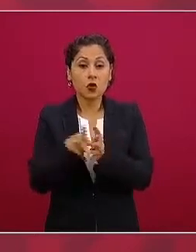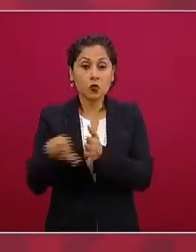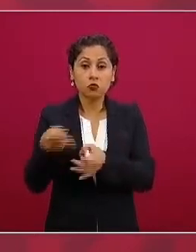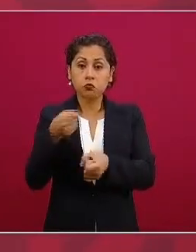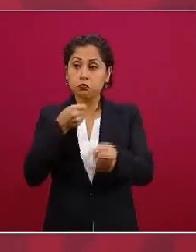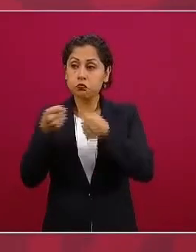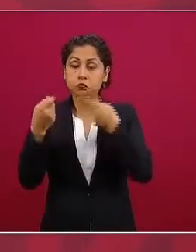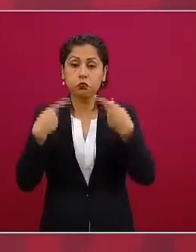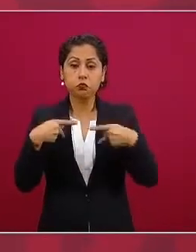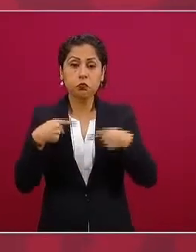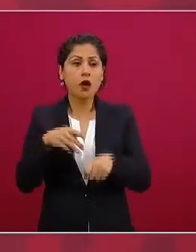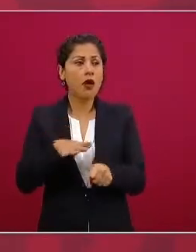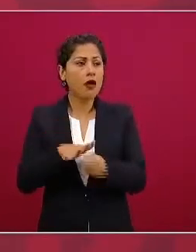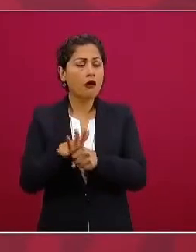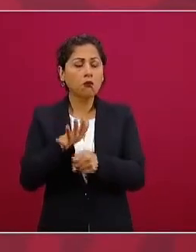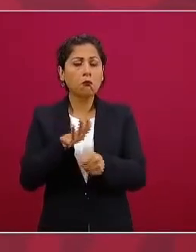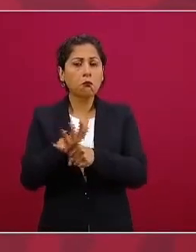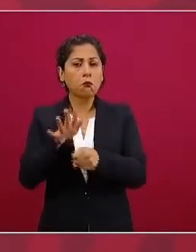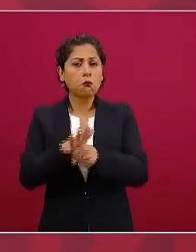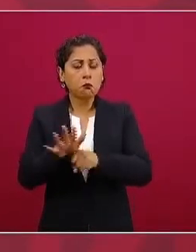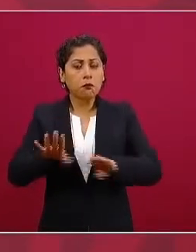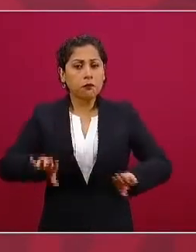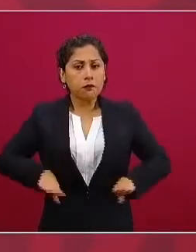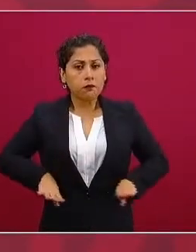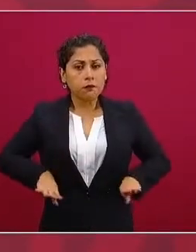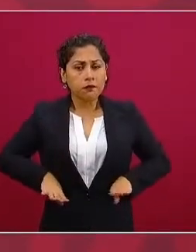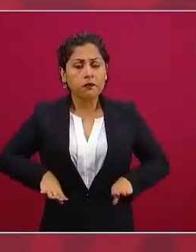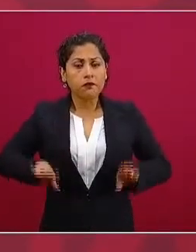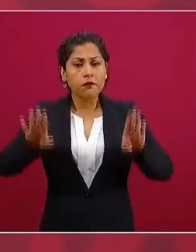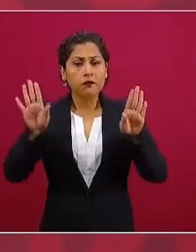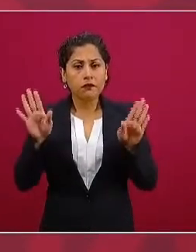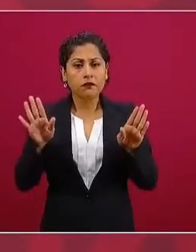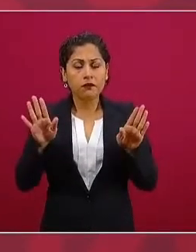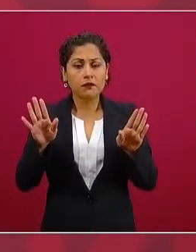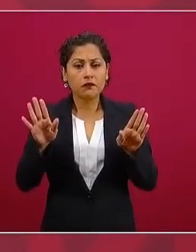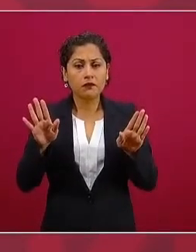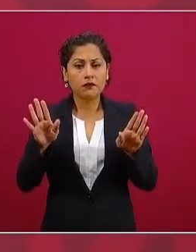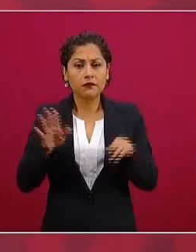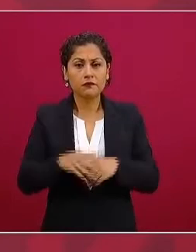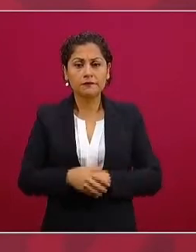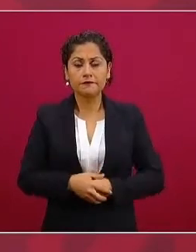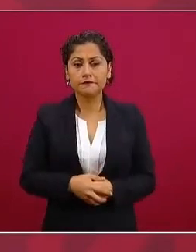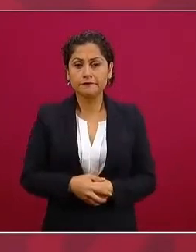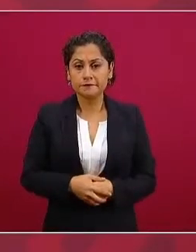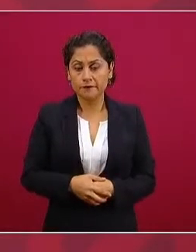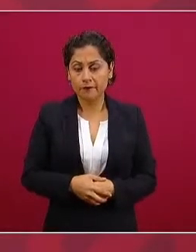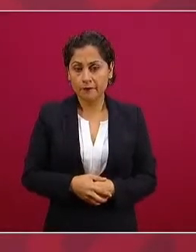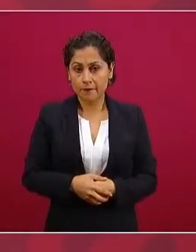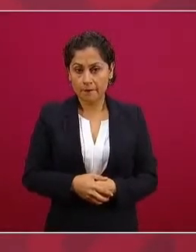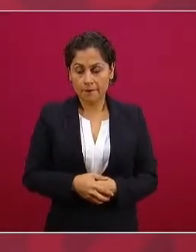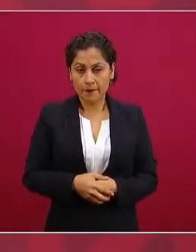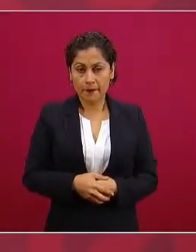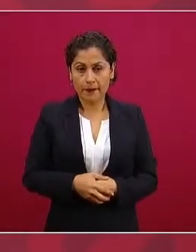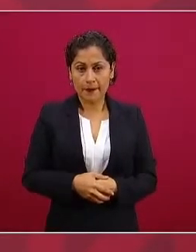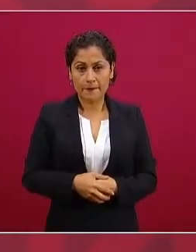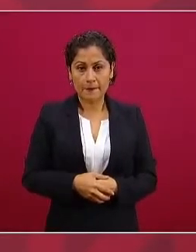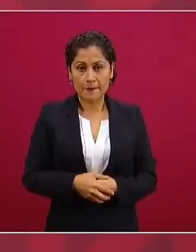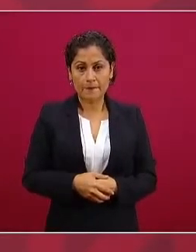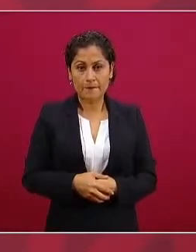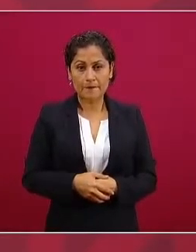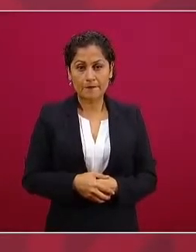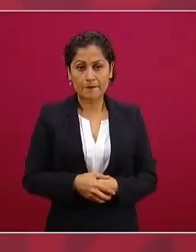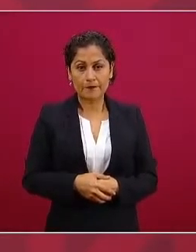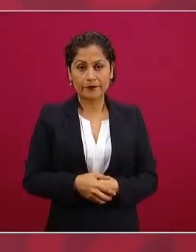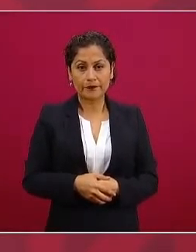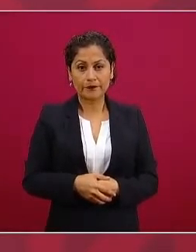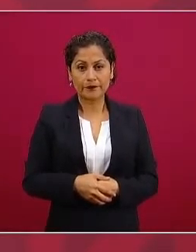aún durante durante el tiempo de